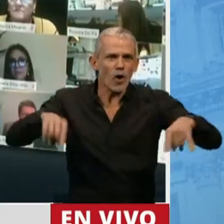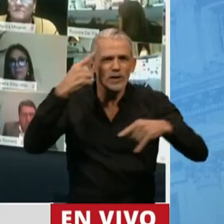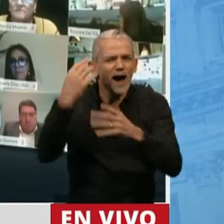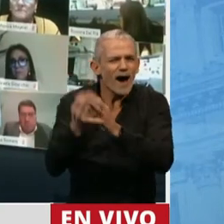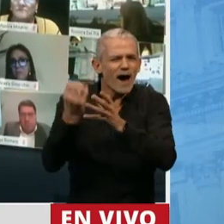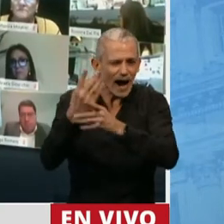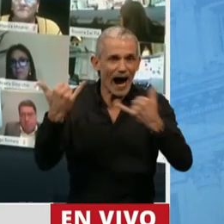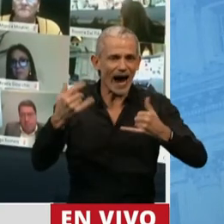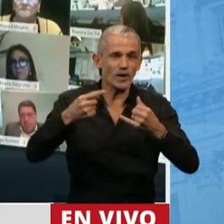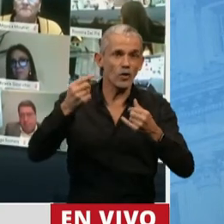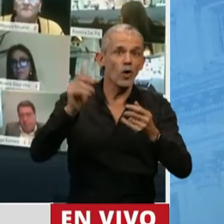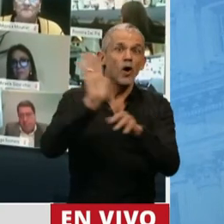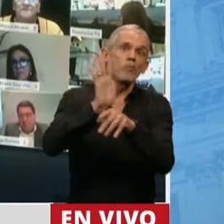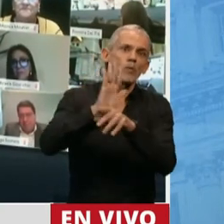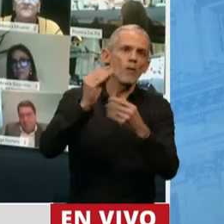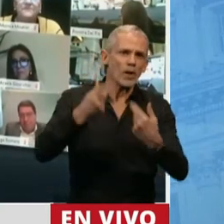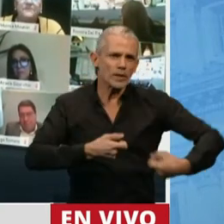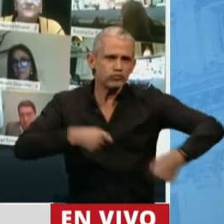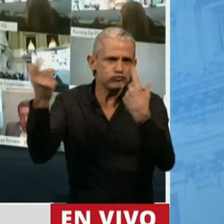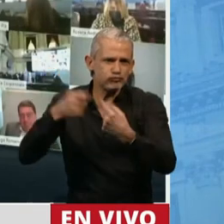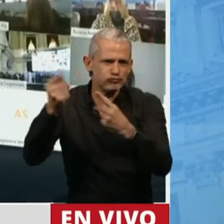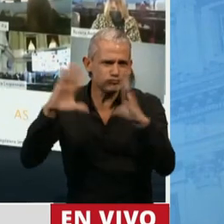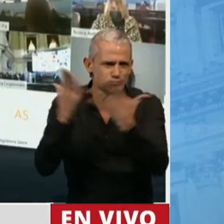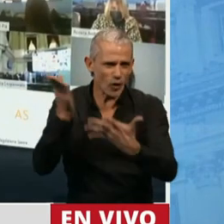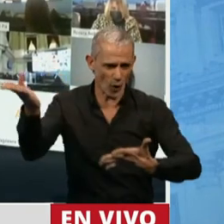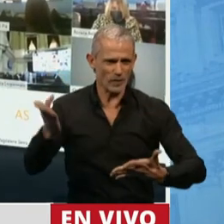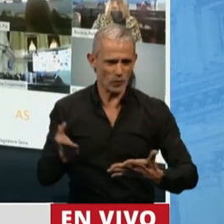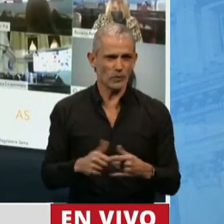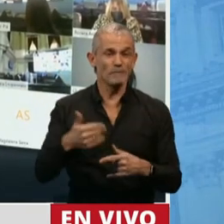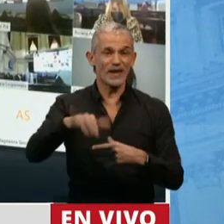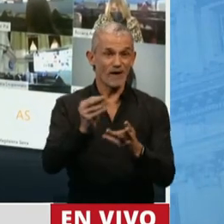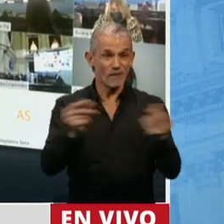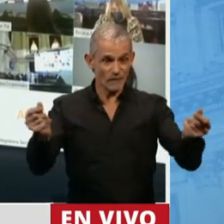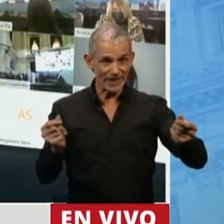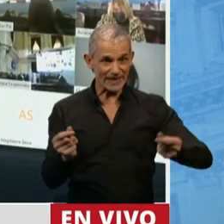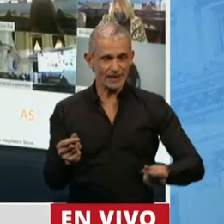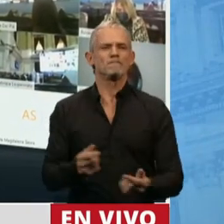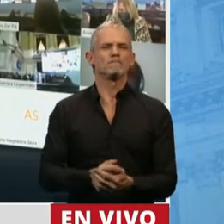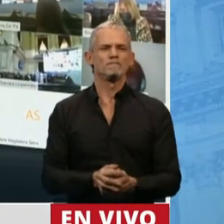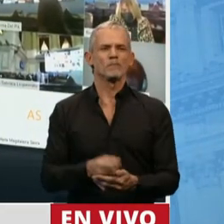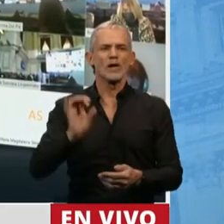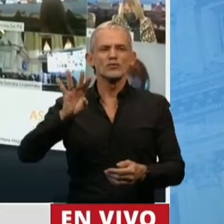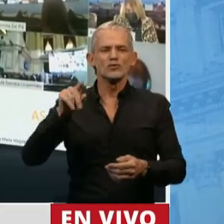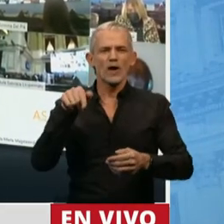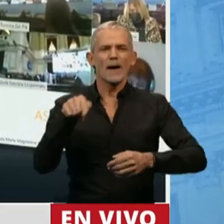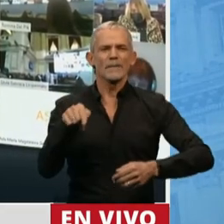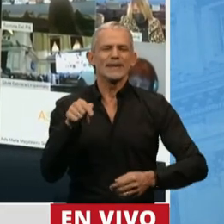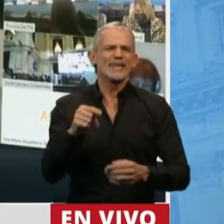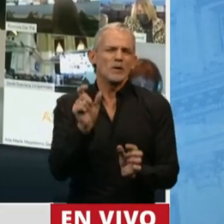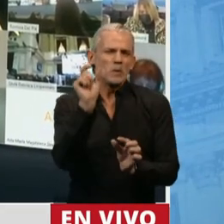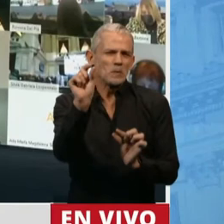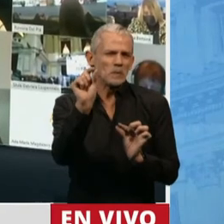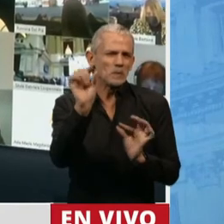claro perfil exportador tanto en los bienes como en los servicios. Quiero terminar, señora Presidenta, solamente mencionando esto.